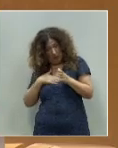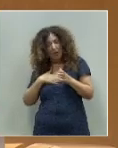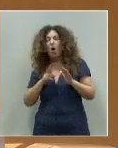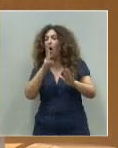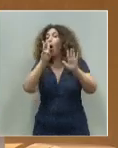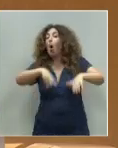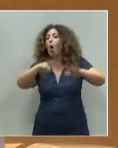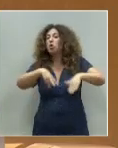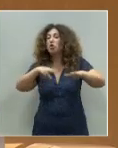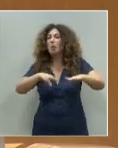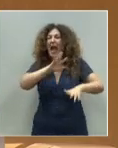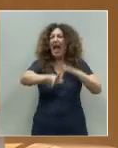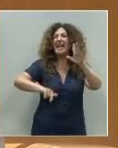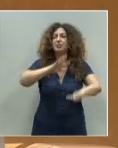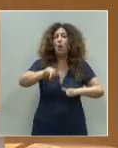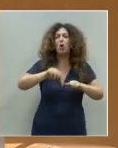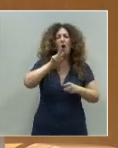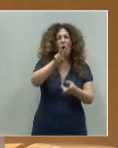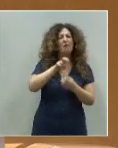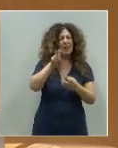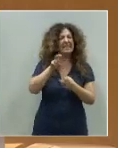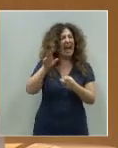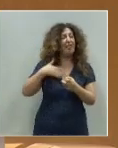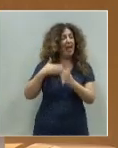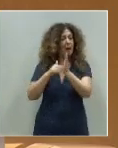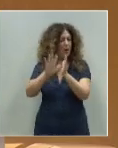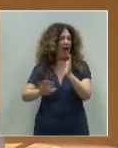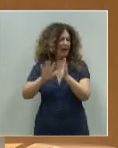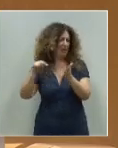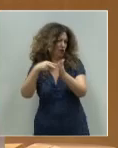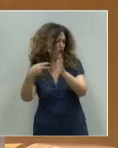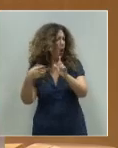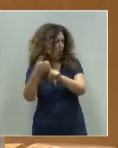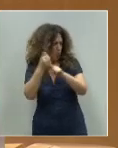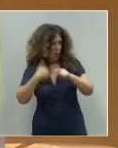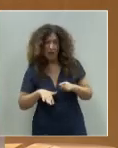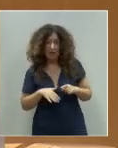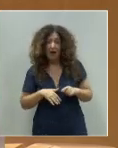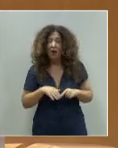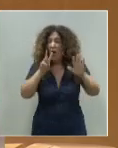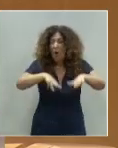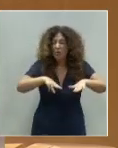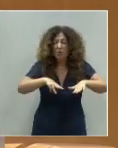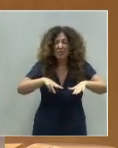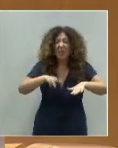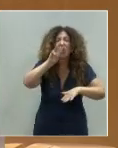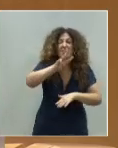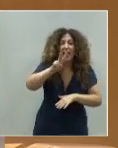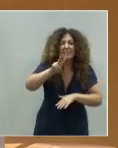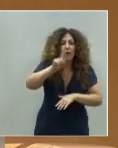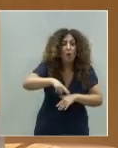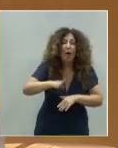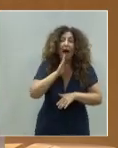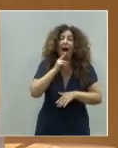fiscal que estamos sufriendo en el país valenciano. No han pasado ocho meses, han pasado 32 meses y ha faltado a sus